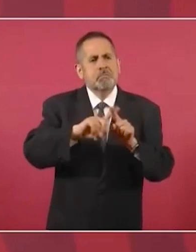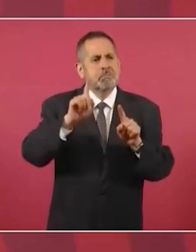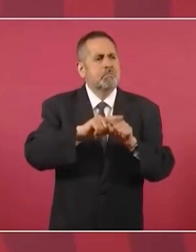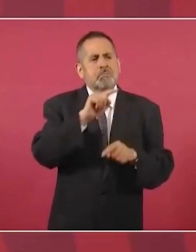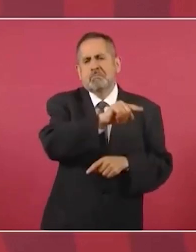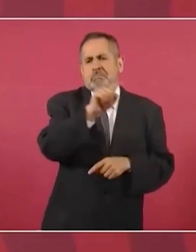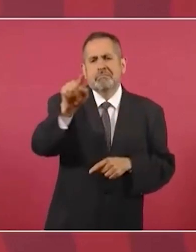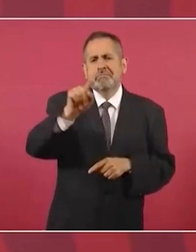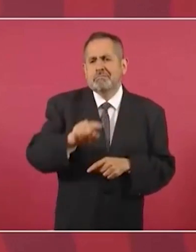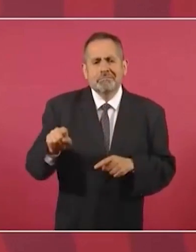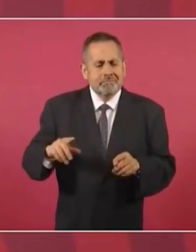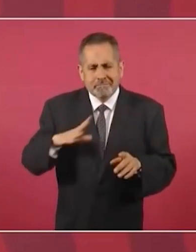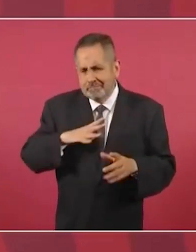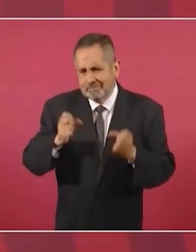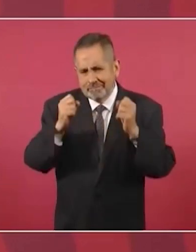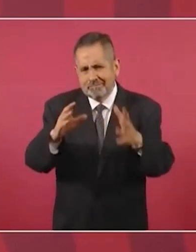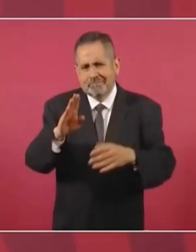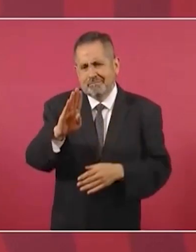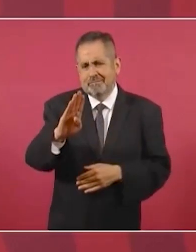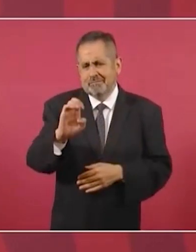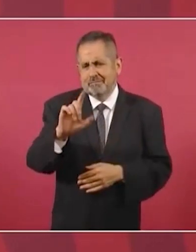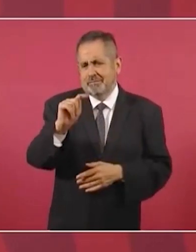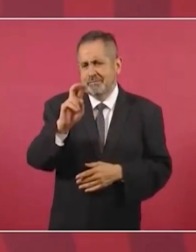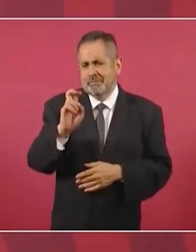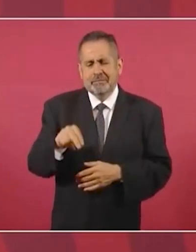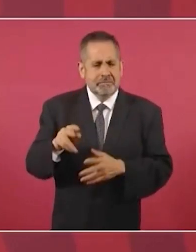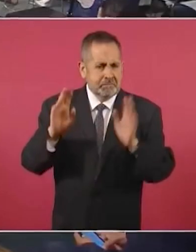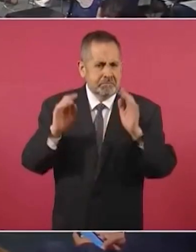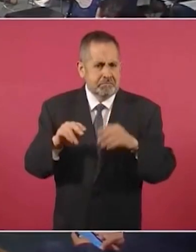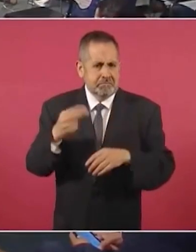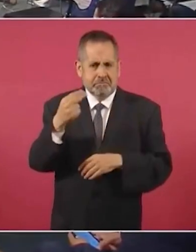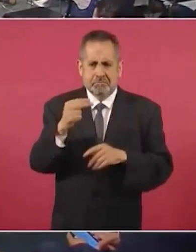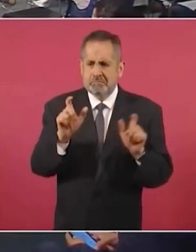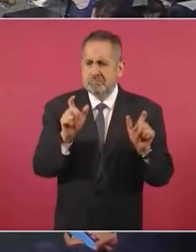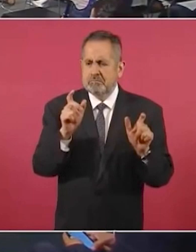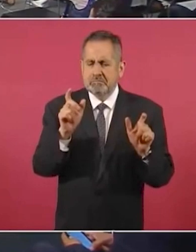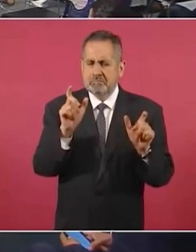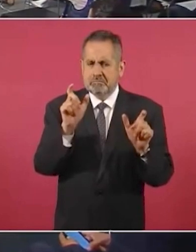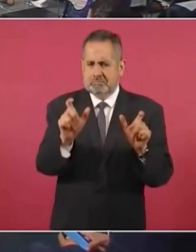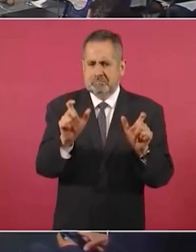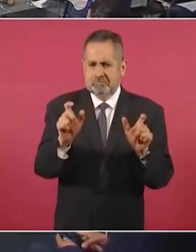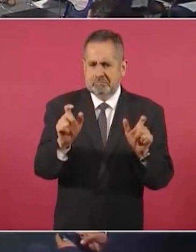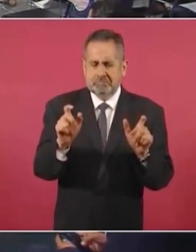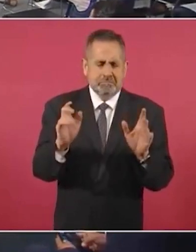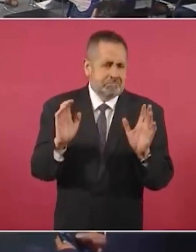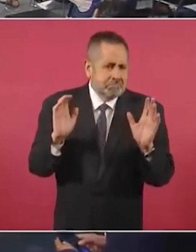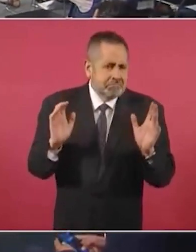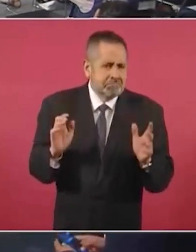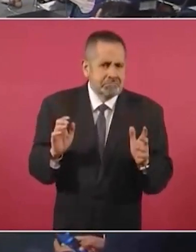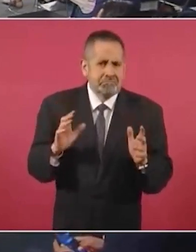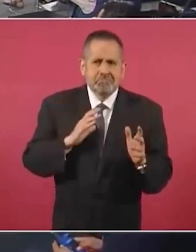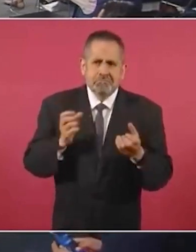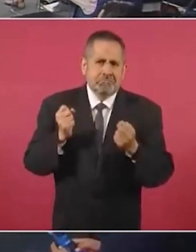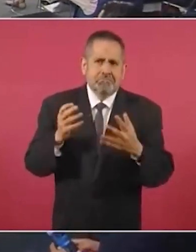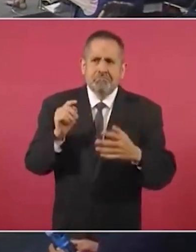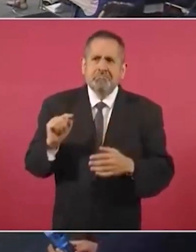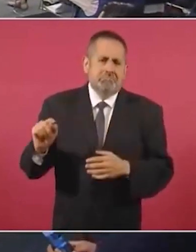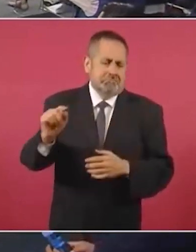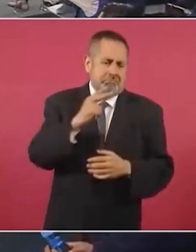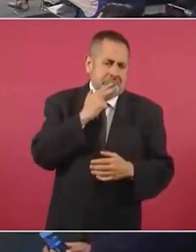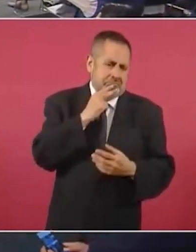Es un apellido bastante